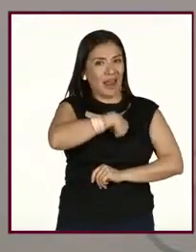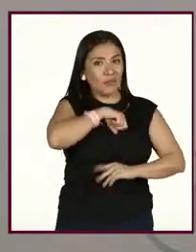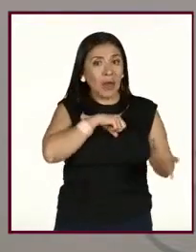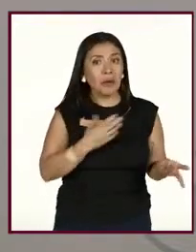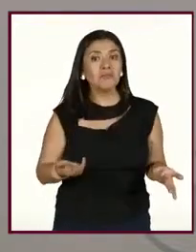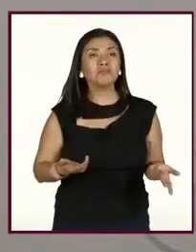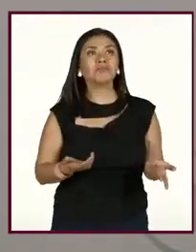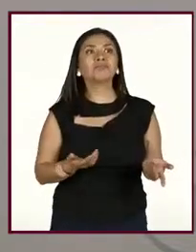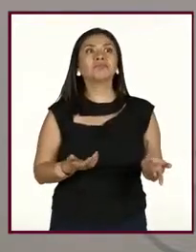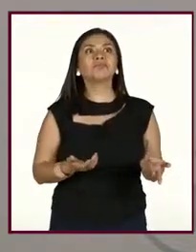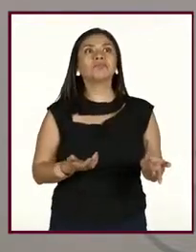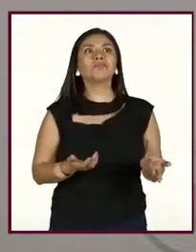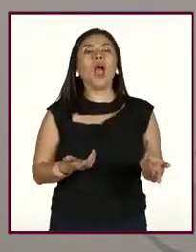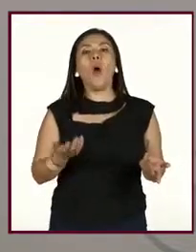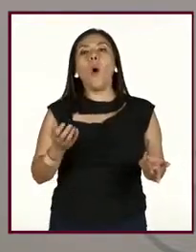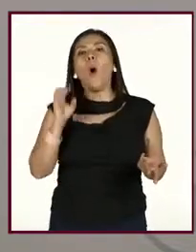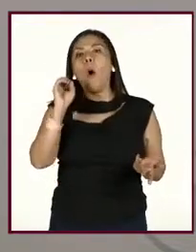pues,